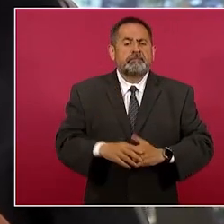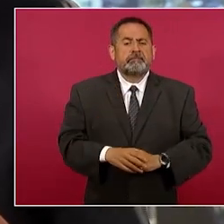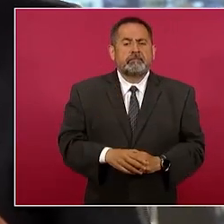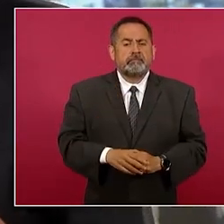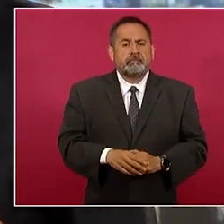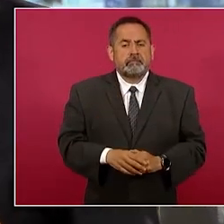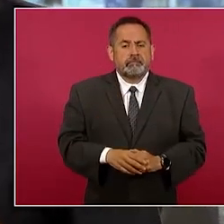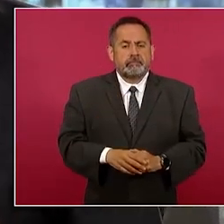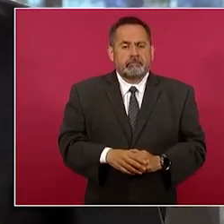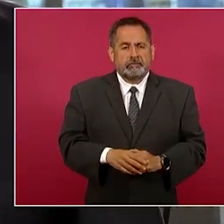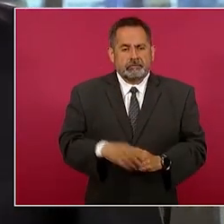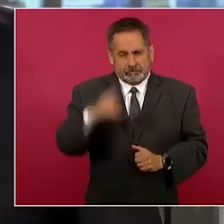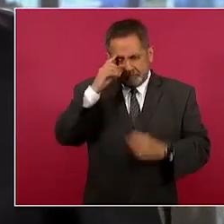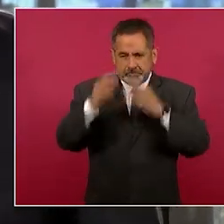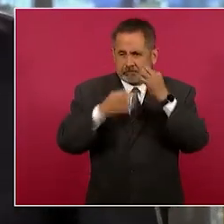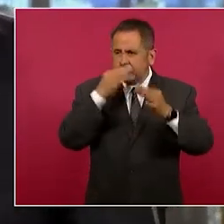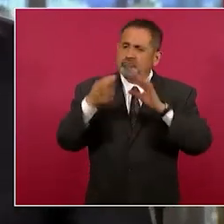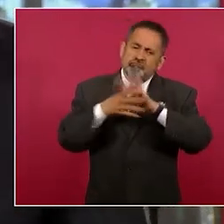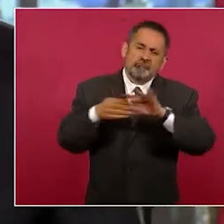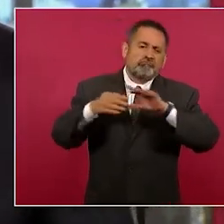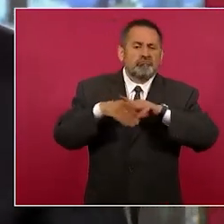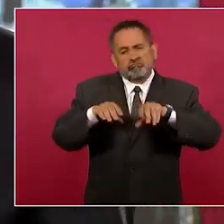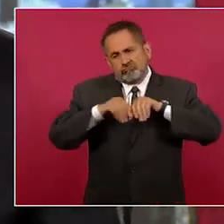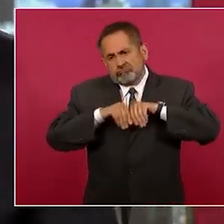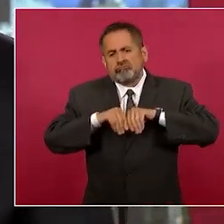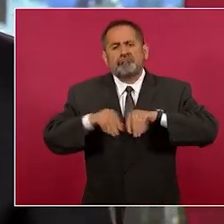para tener medios de información